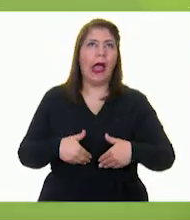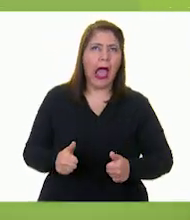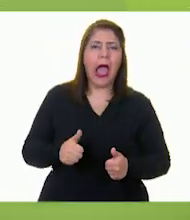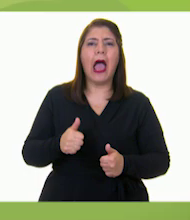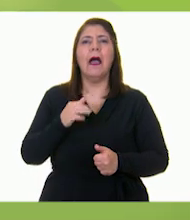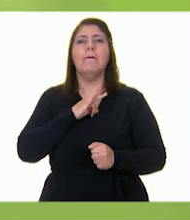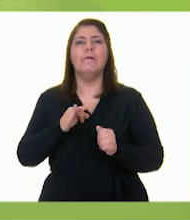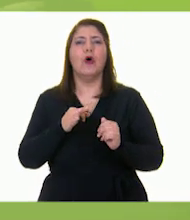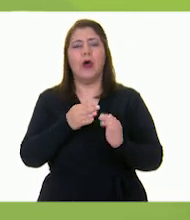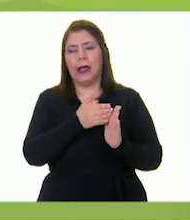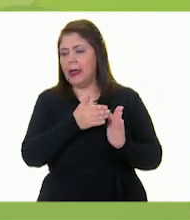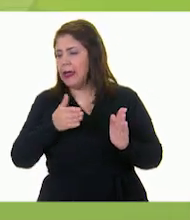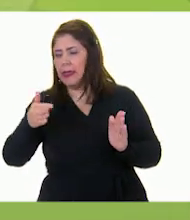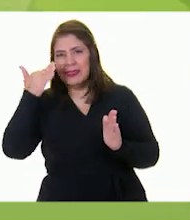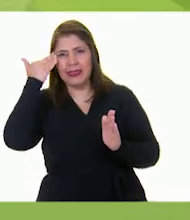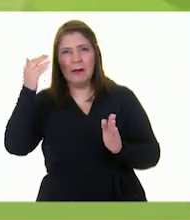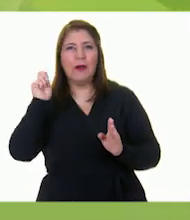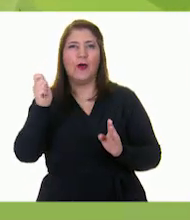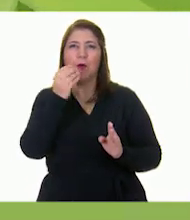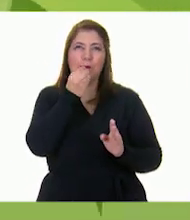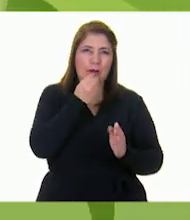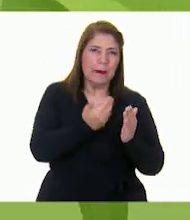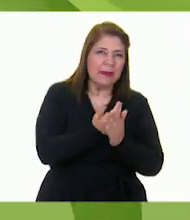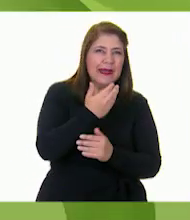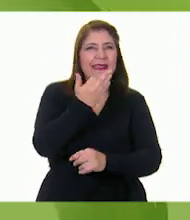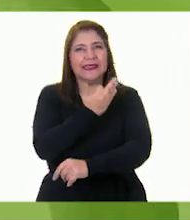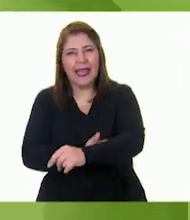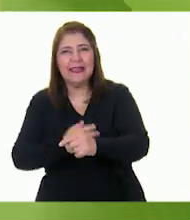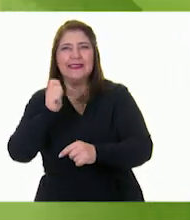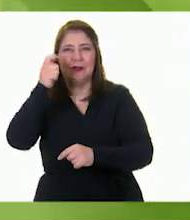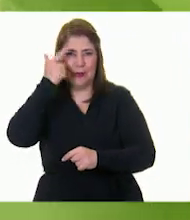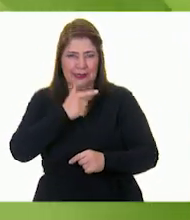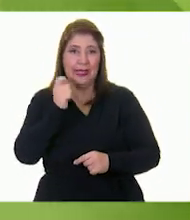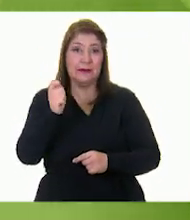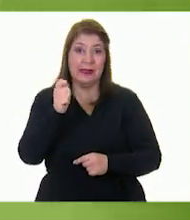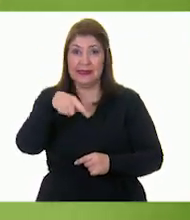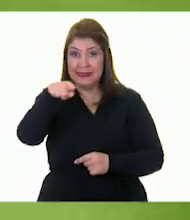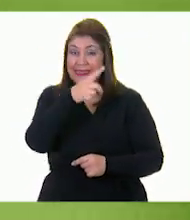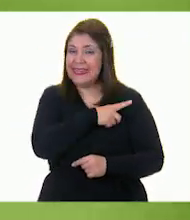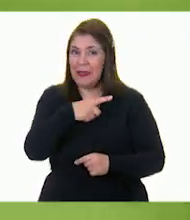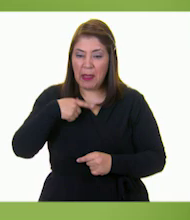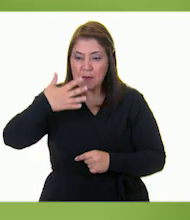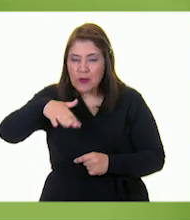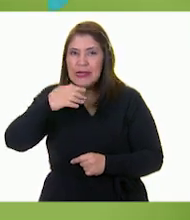comidas. ¡Vive saludablemente! ¡Mmm!